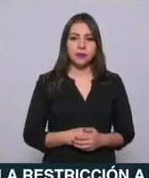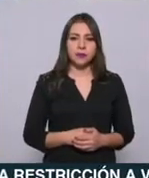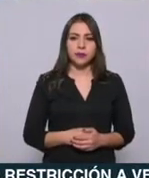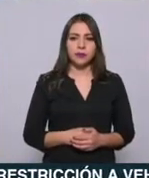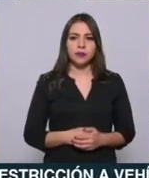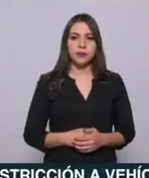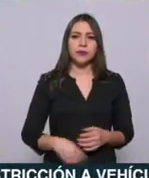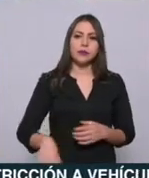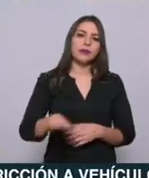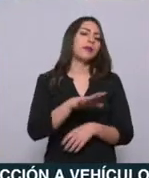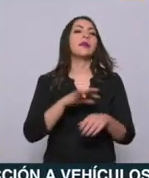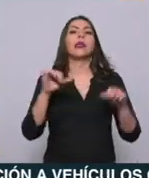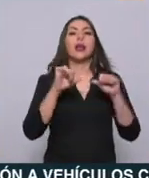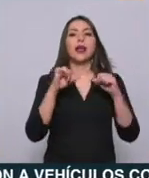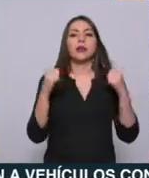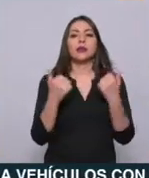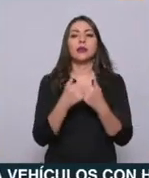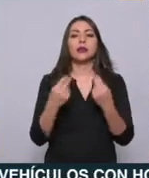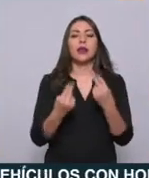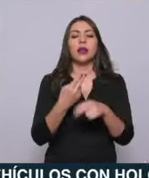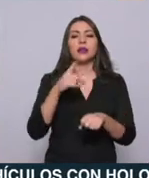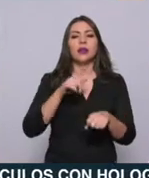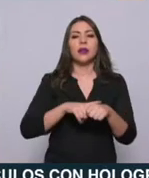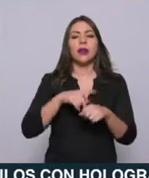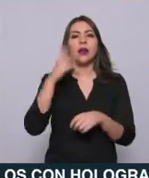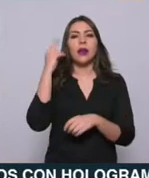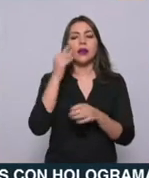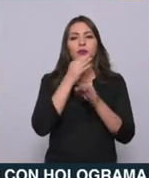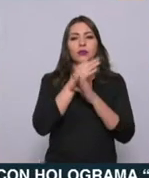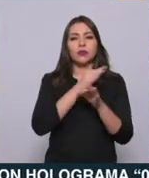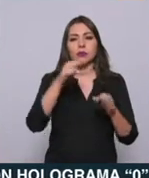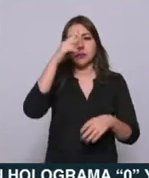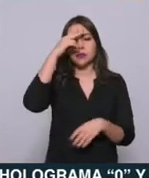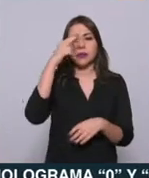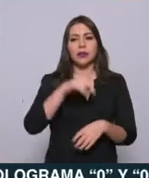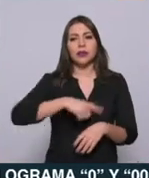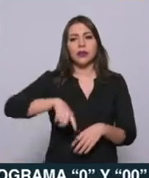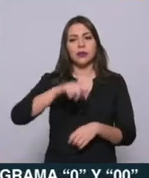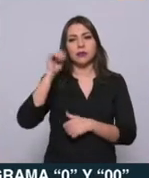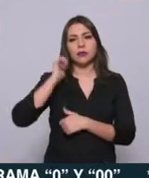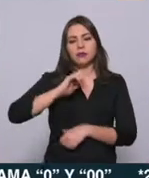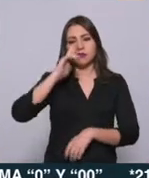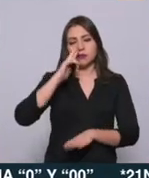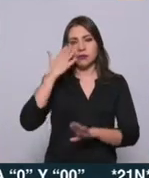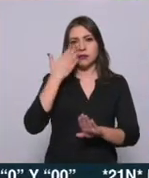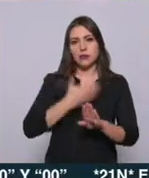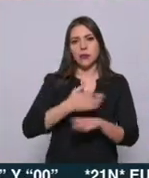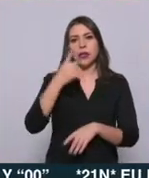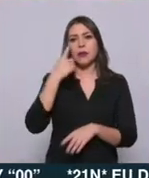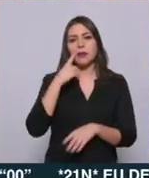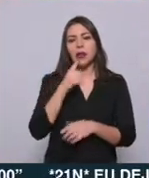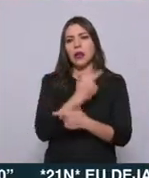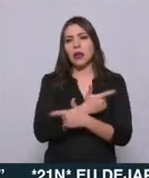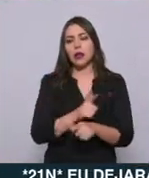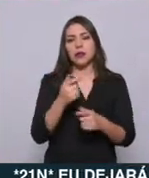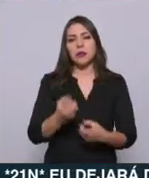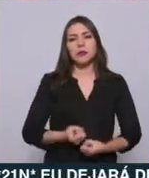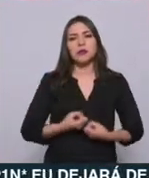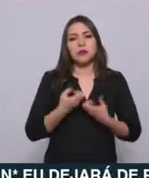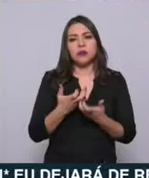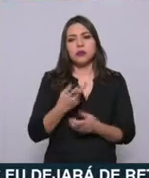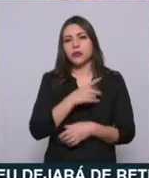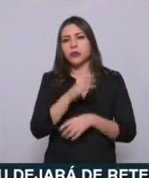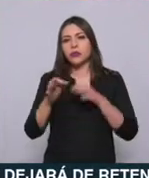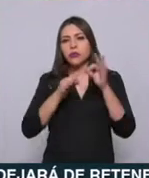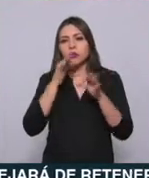La Asociación Nacional de Radiodifusores de México tiene la responsabilidad de promover los derechos de libertad de expresión e intercambio de